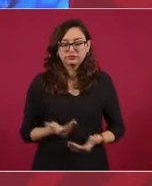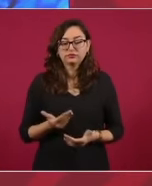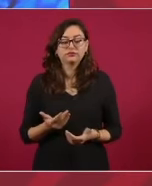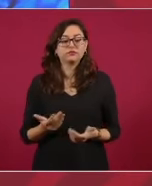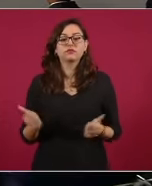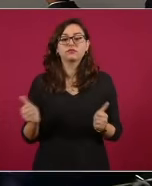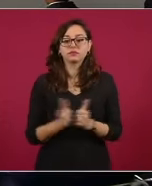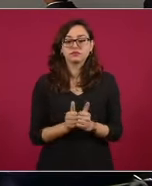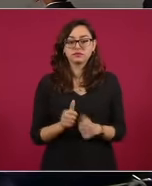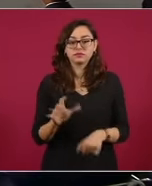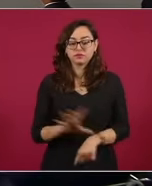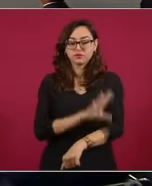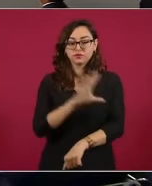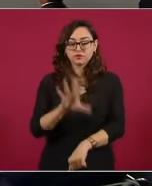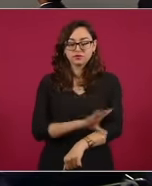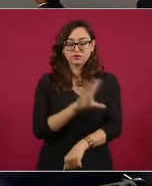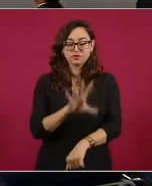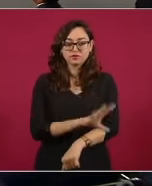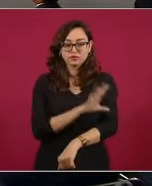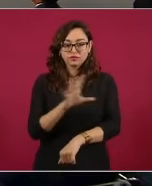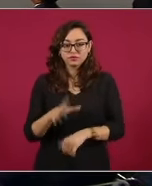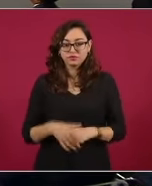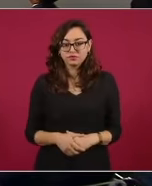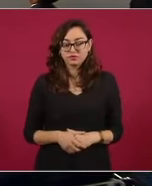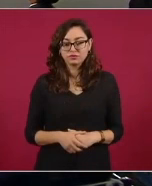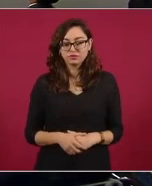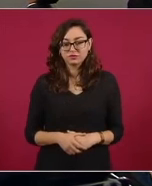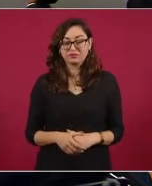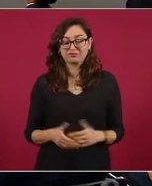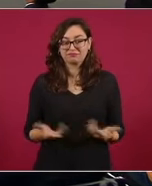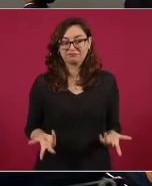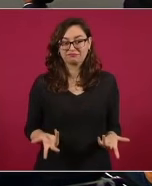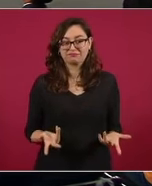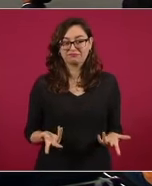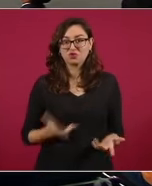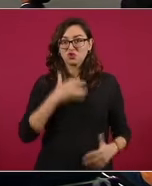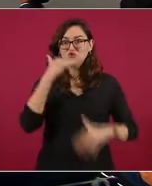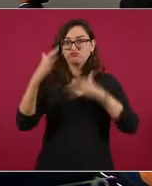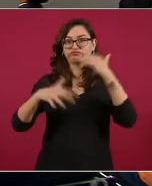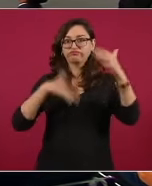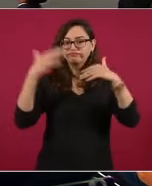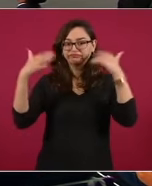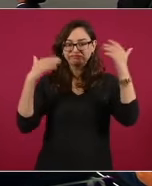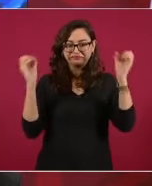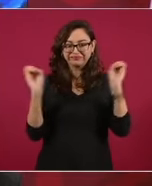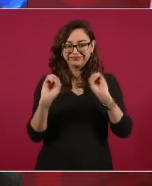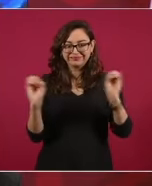de contaminación.